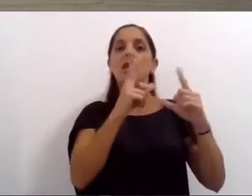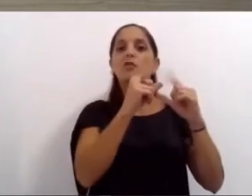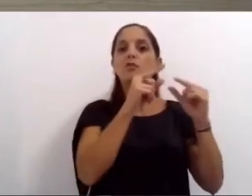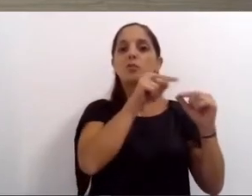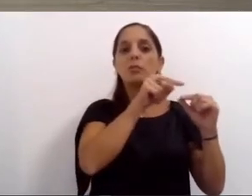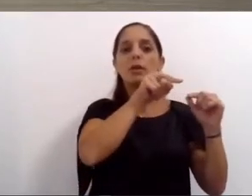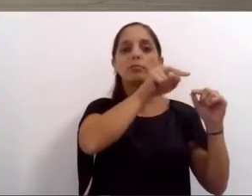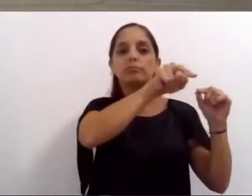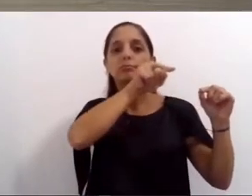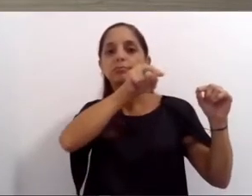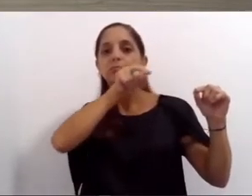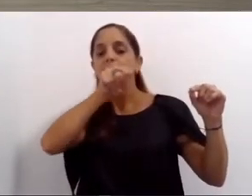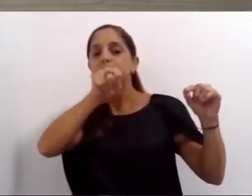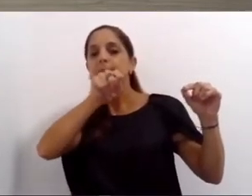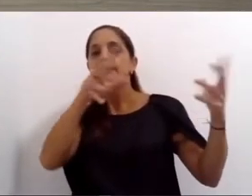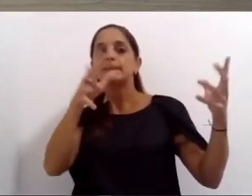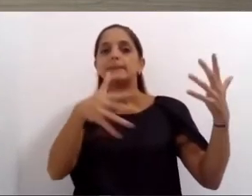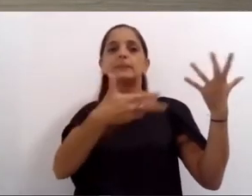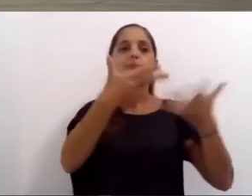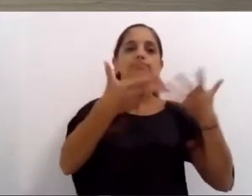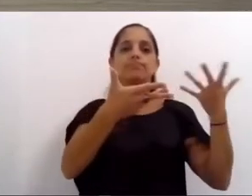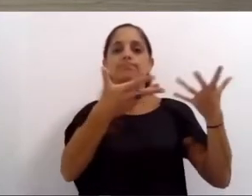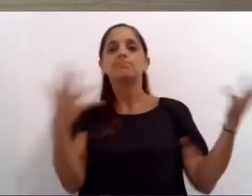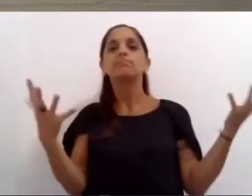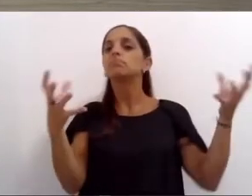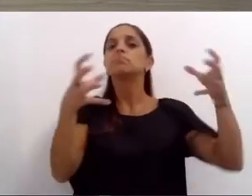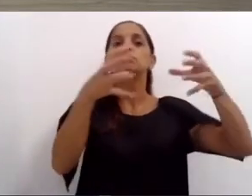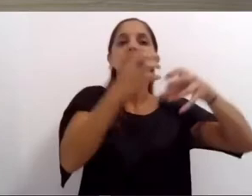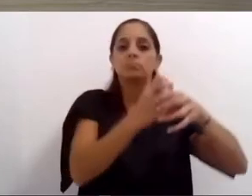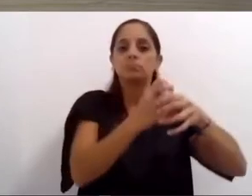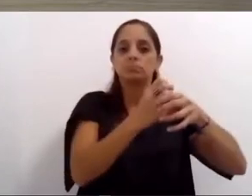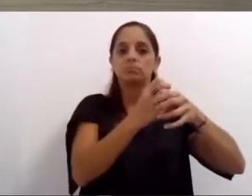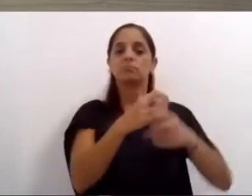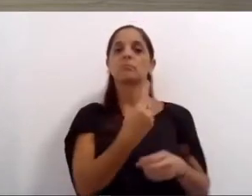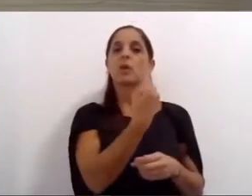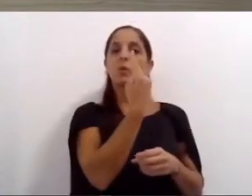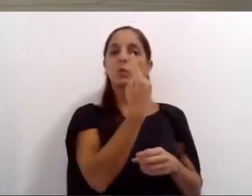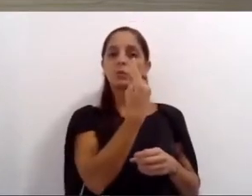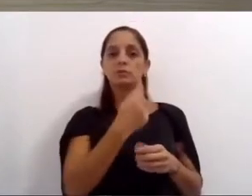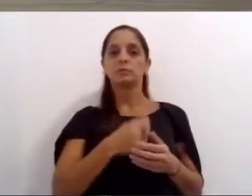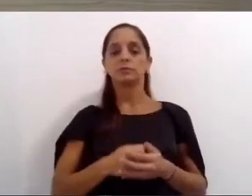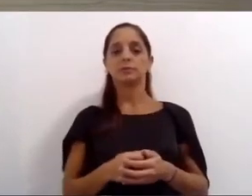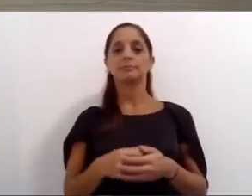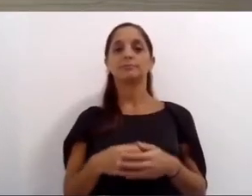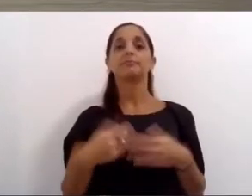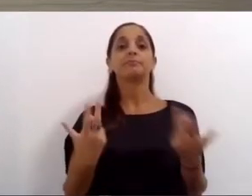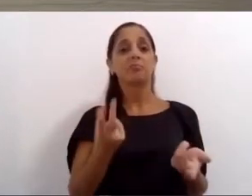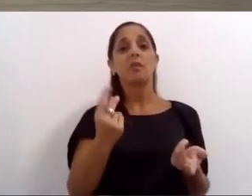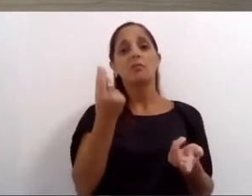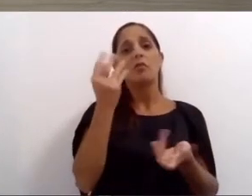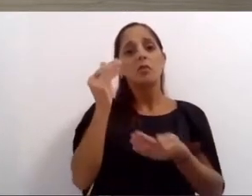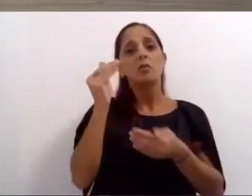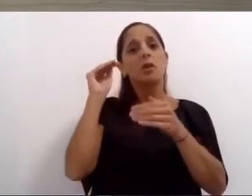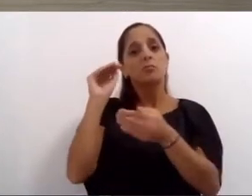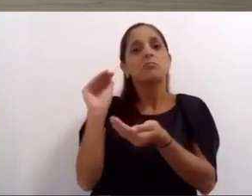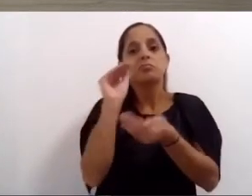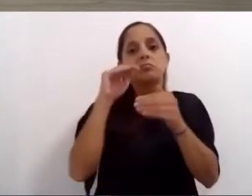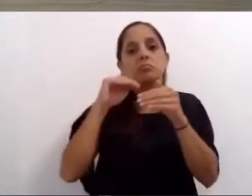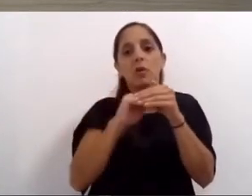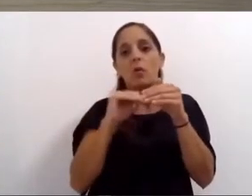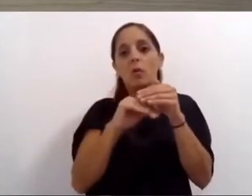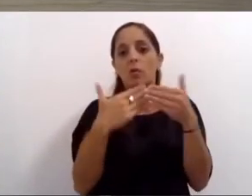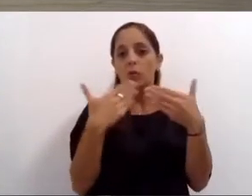evitando que recorran por las calles colectivos que transportaban solo 10 pasajeros por día ahorramos y mejoramos la frecuencia